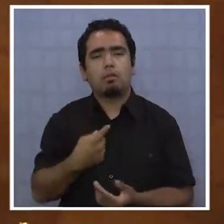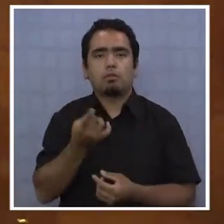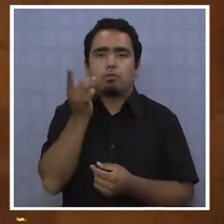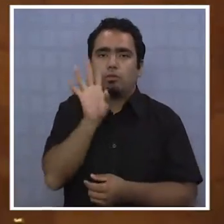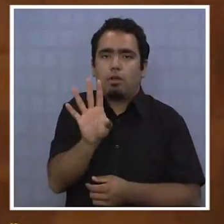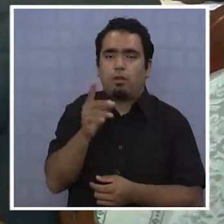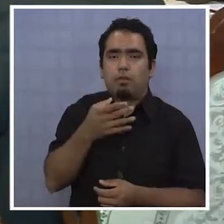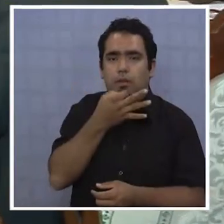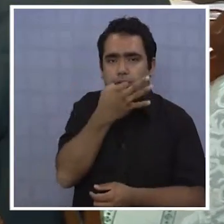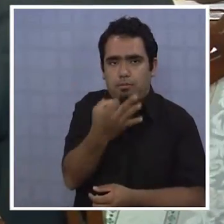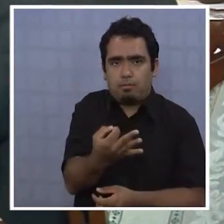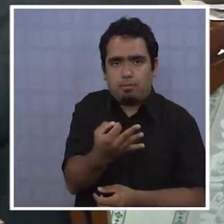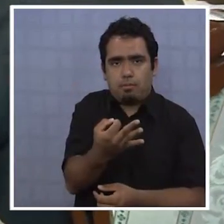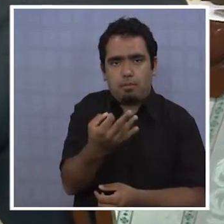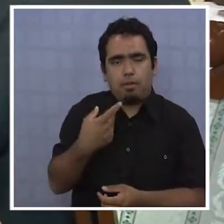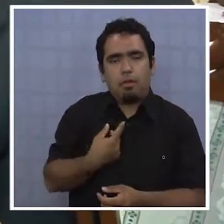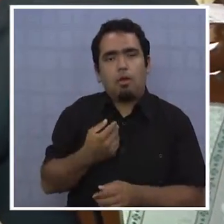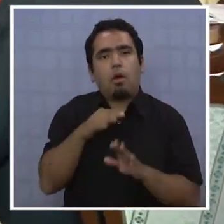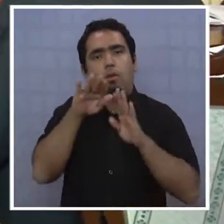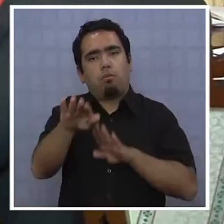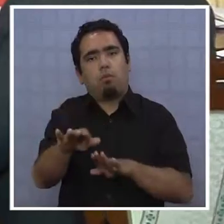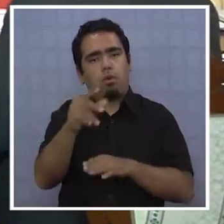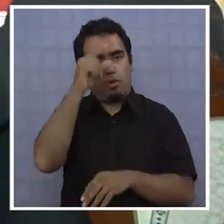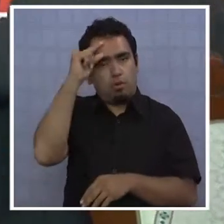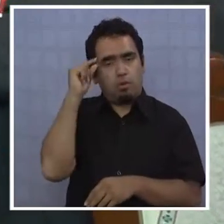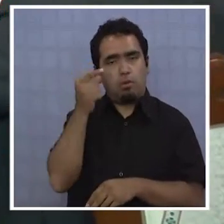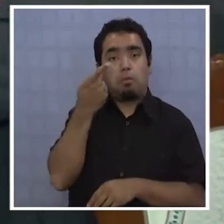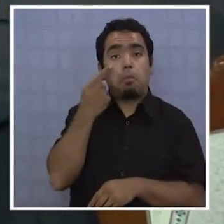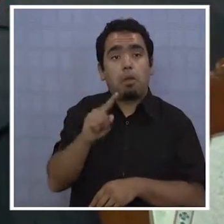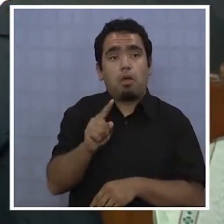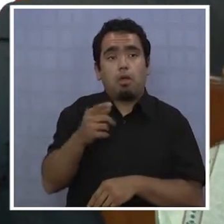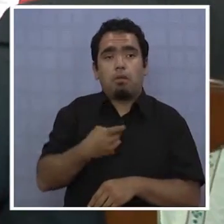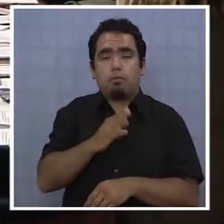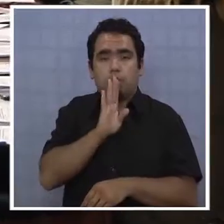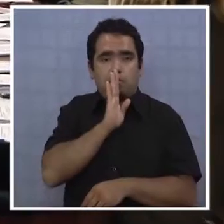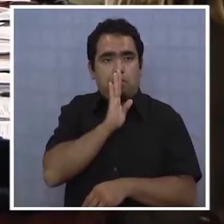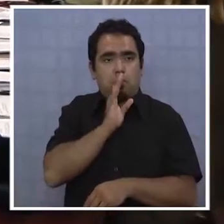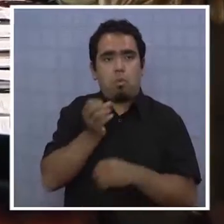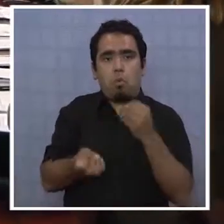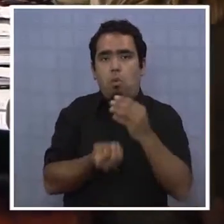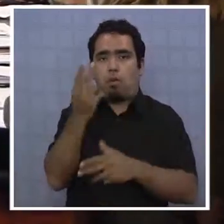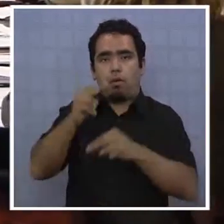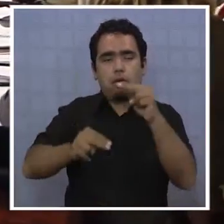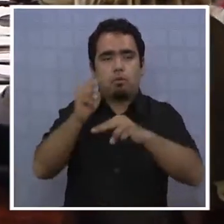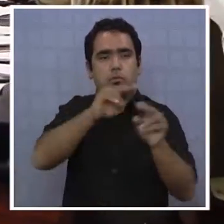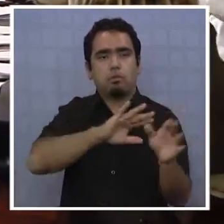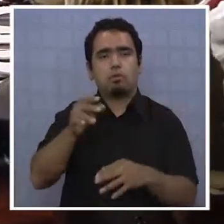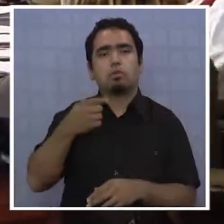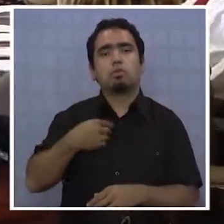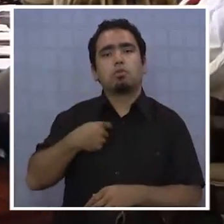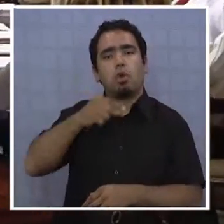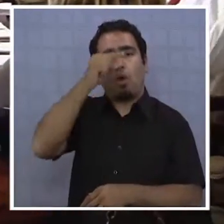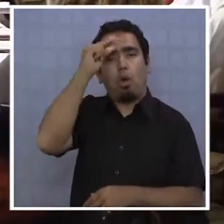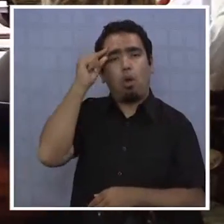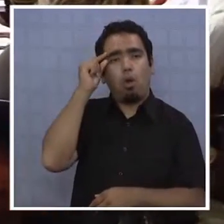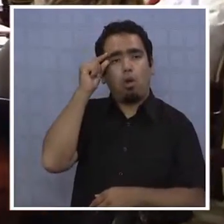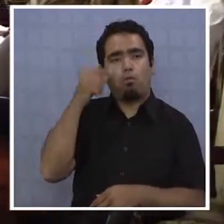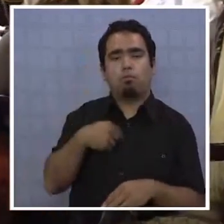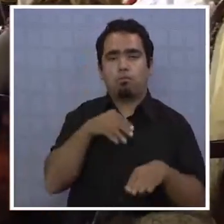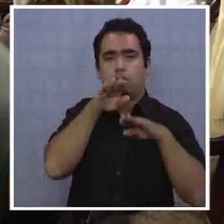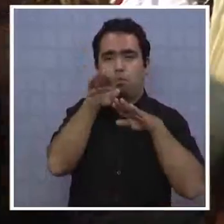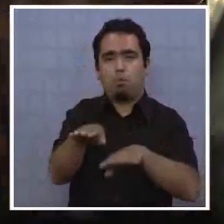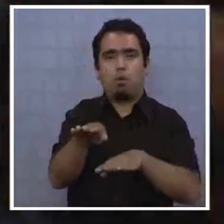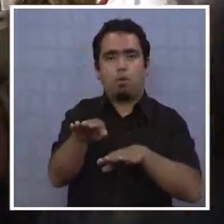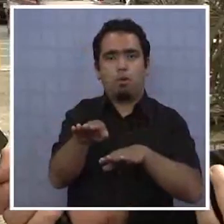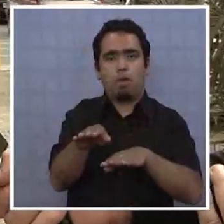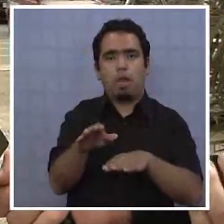respuesta solo dejó ver su incondicionalidad con el exalcalde, pero no hubo énfasis en nuevas obras. Apoyar a Soria en